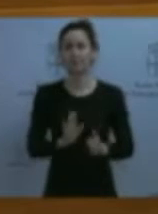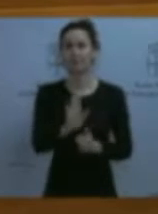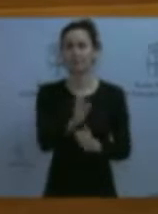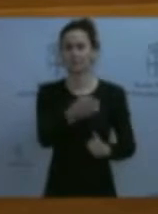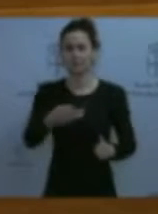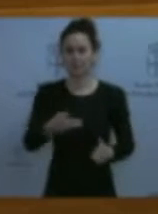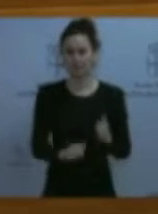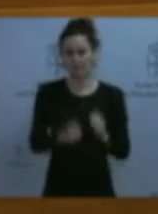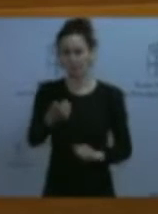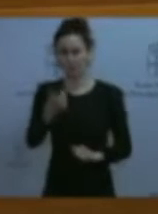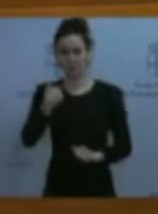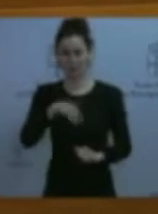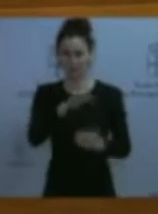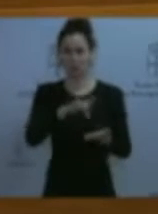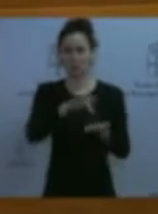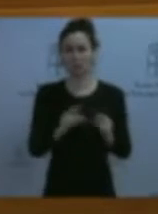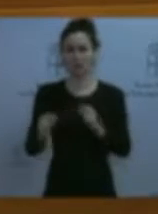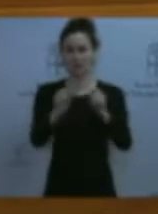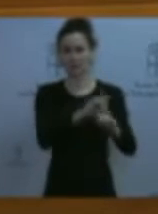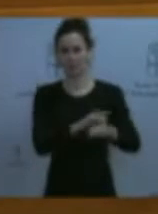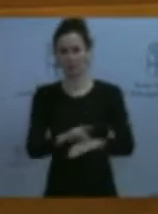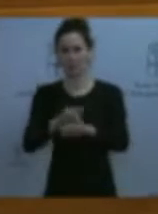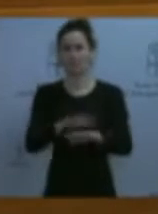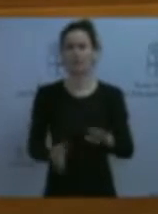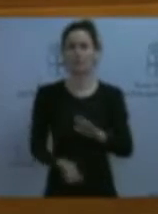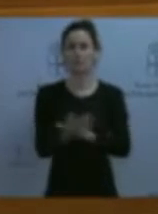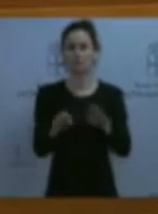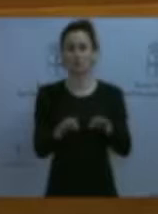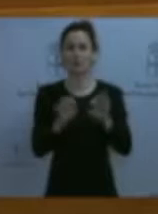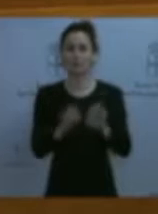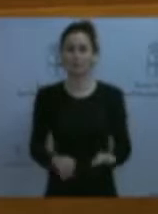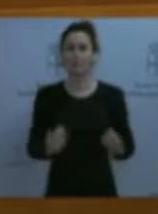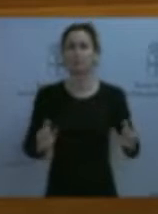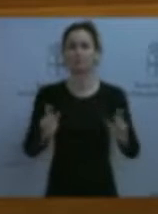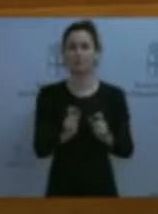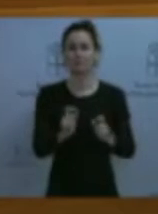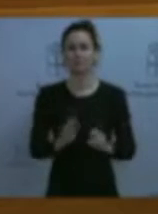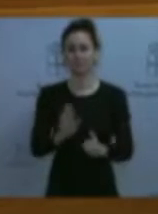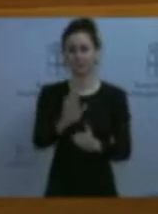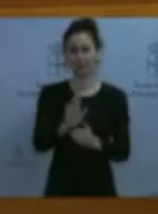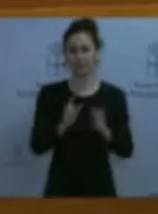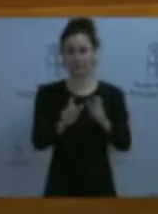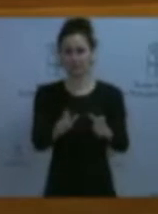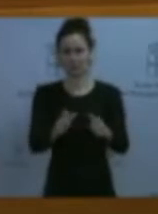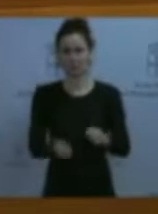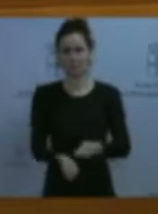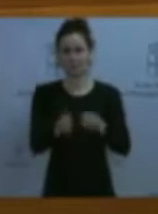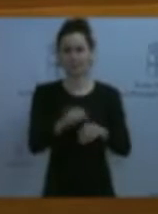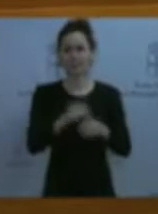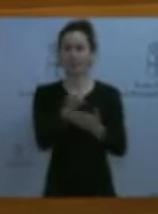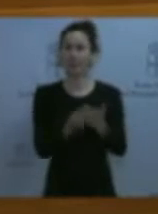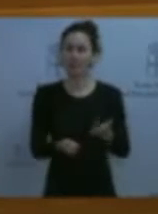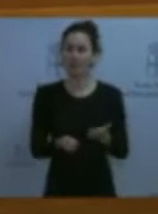aprobada ya en el debate de orientación para crear una mesa de representación del sector pesquero que participe en el diseño de una